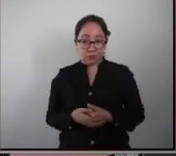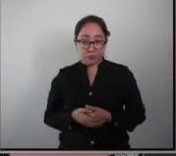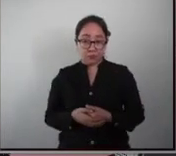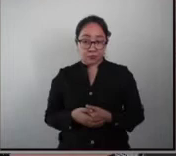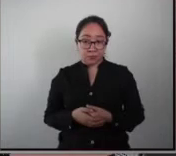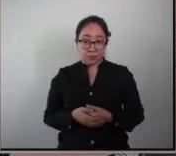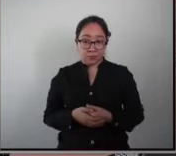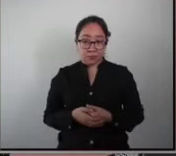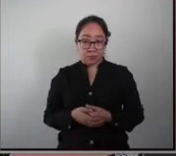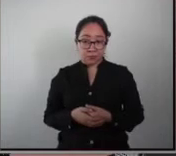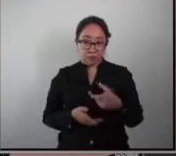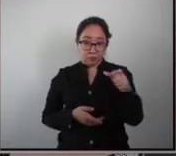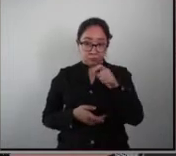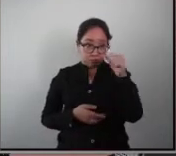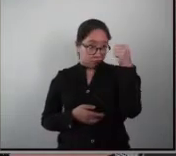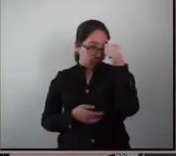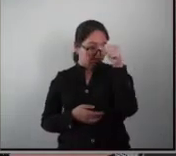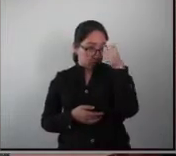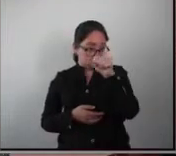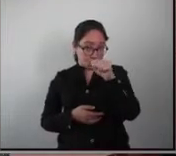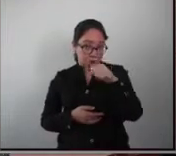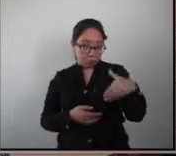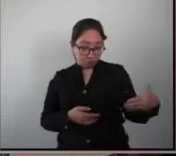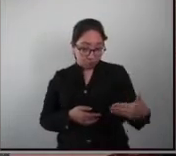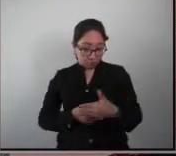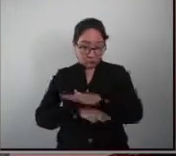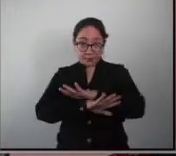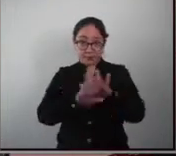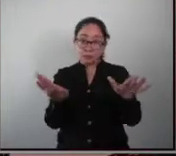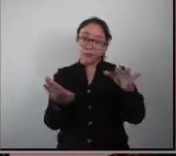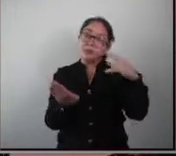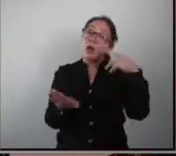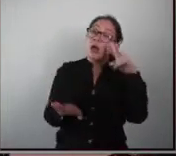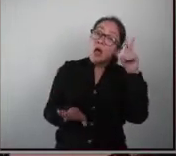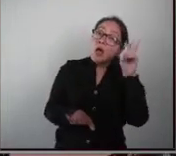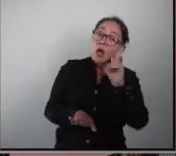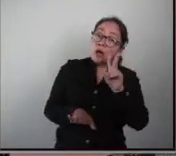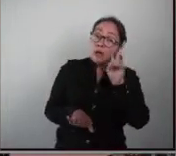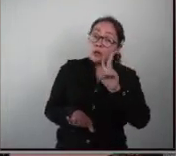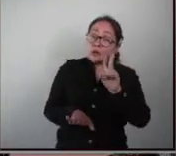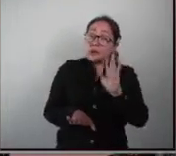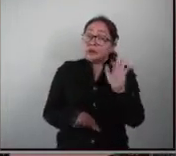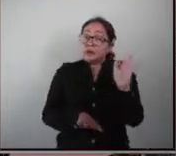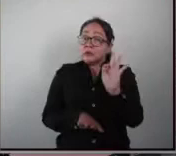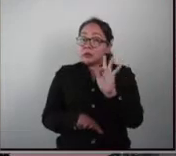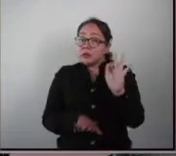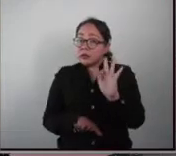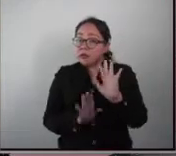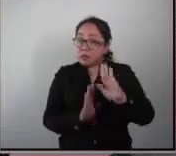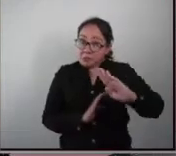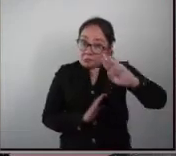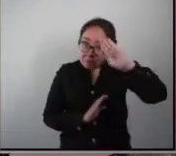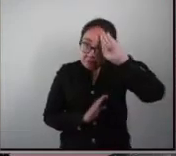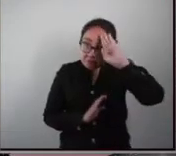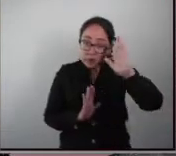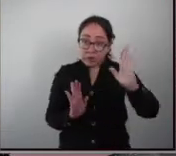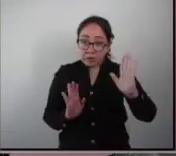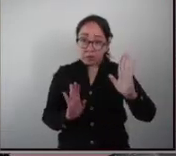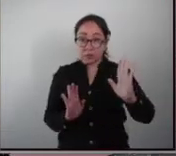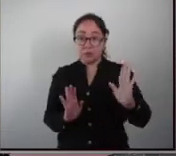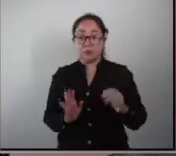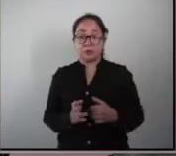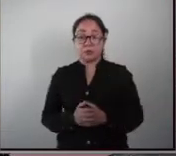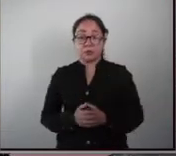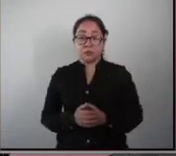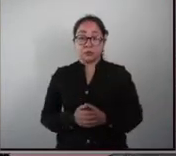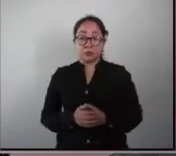modelado el autismo en el PES para ver si podríamos equiparar una vez que tenemos la